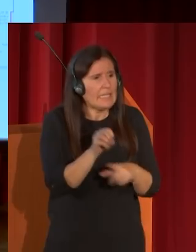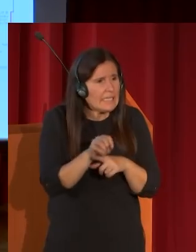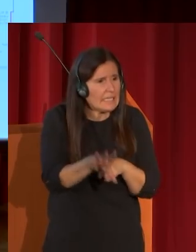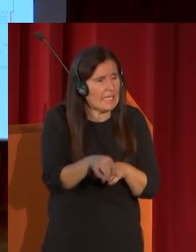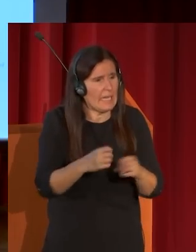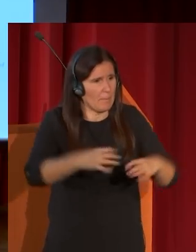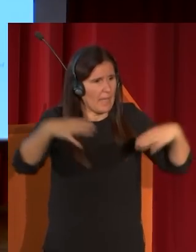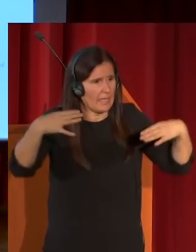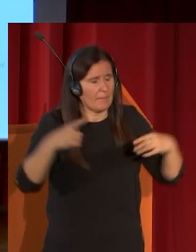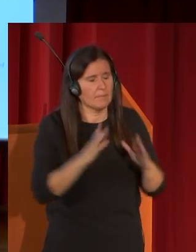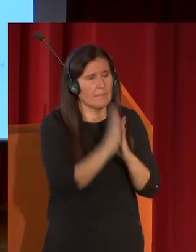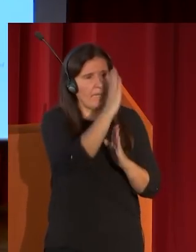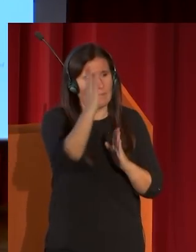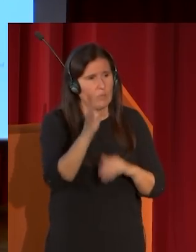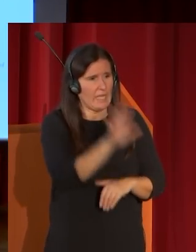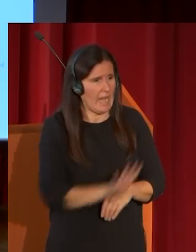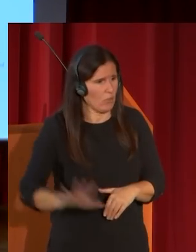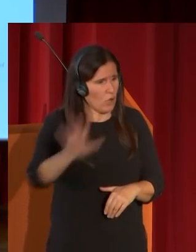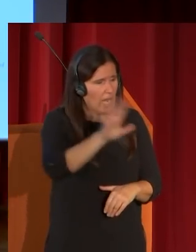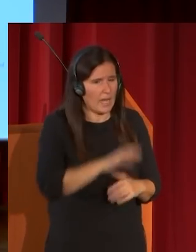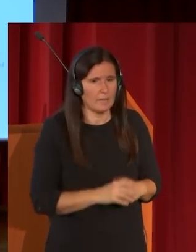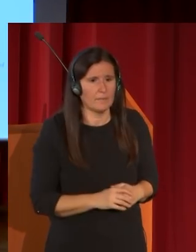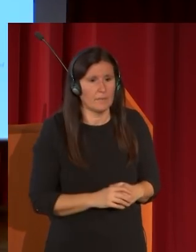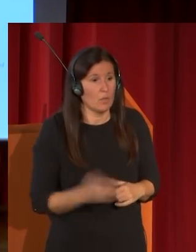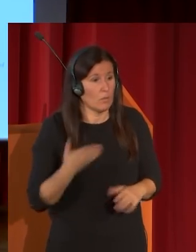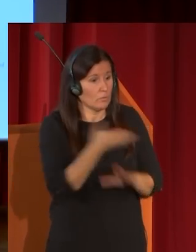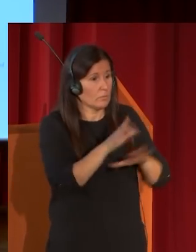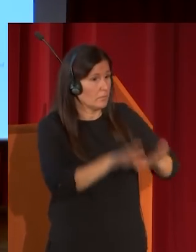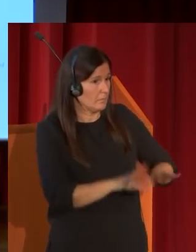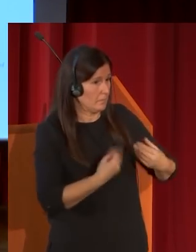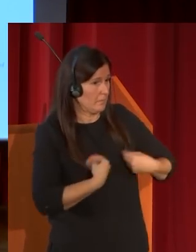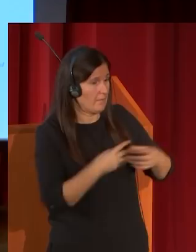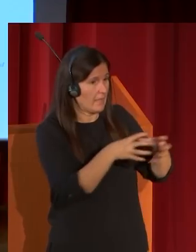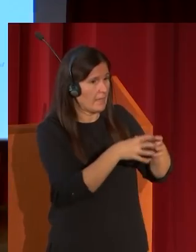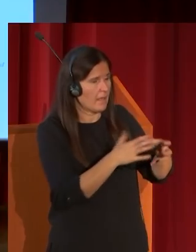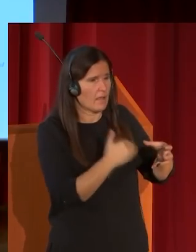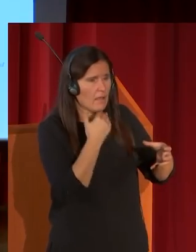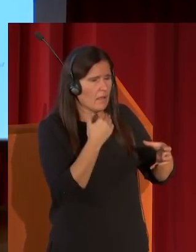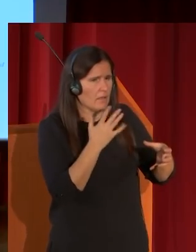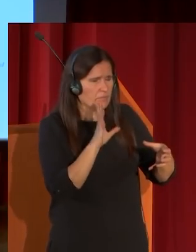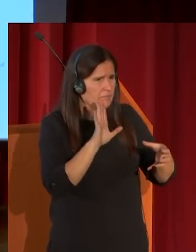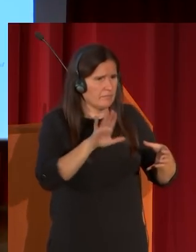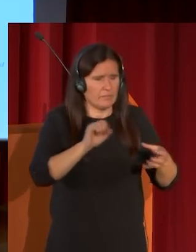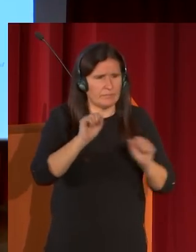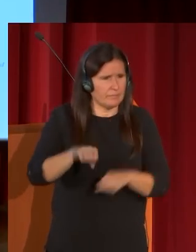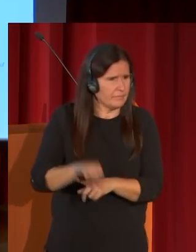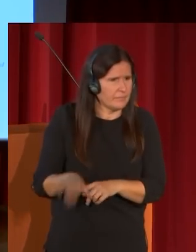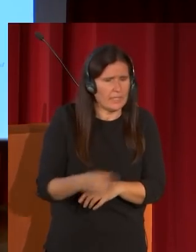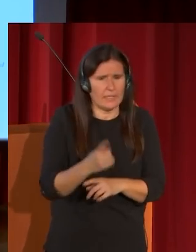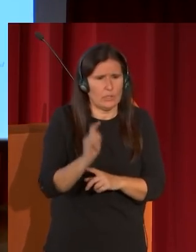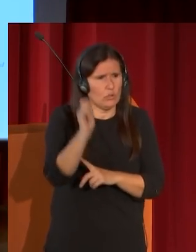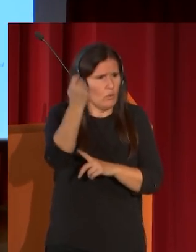nacional bien la estancia en Granada él casi huyendo del triunfo internacional que le